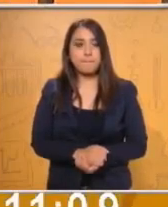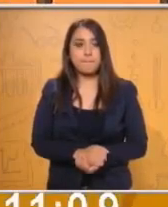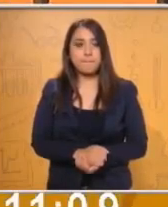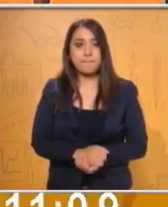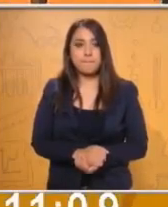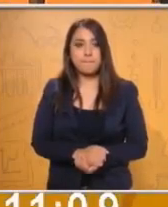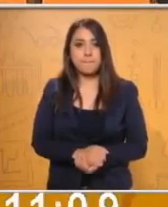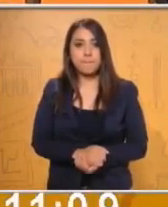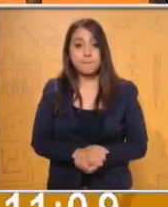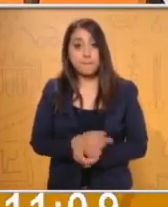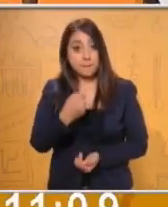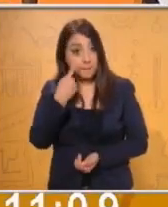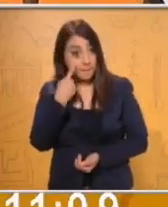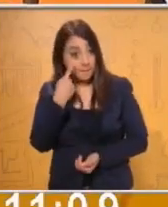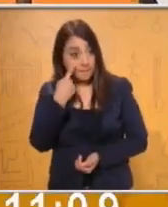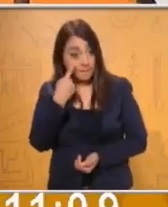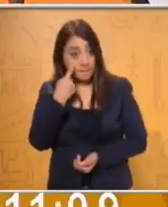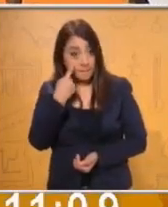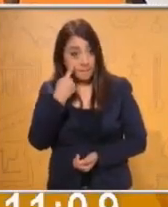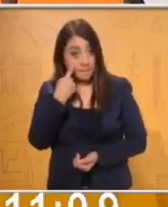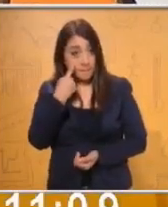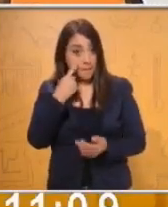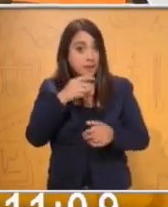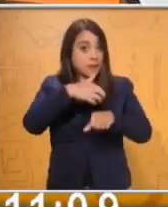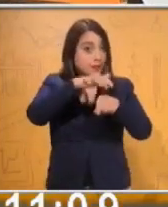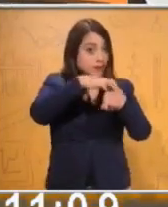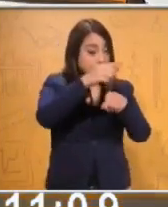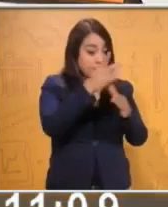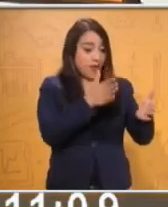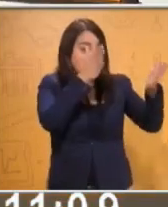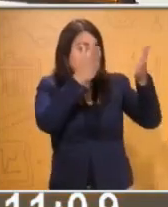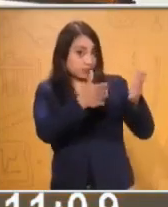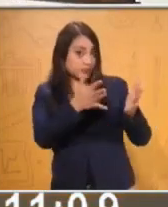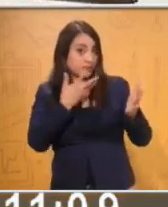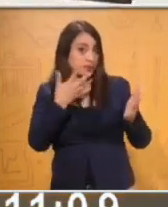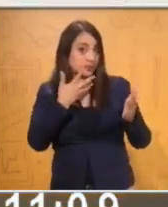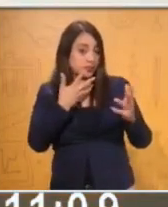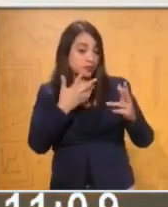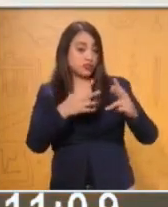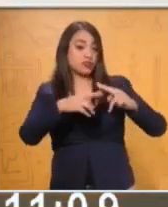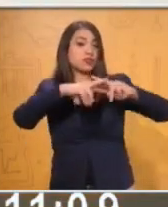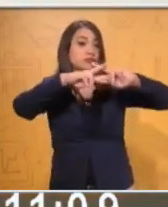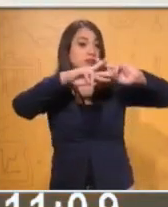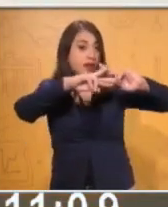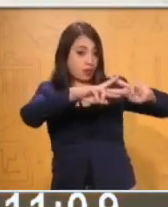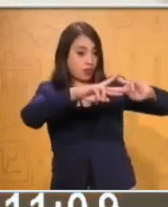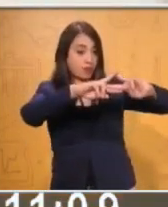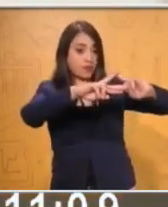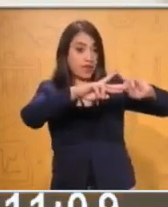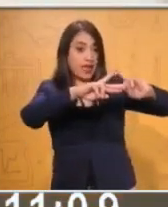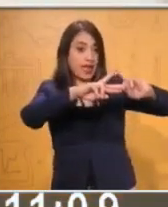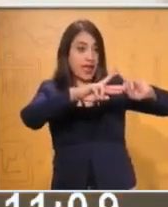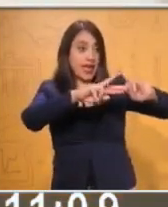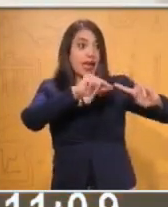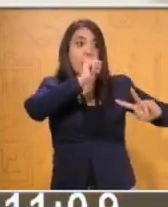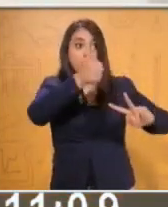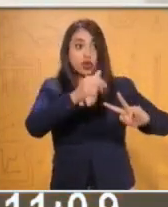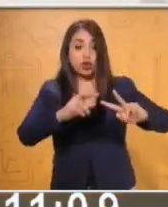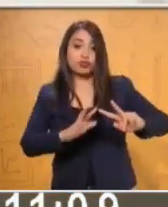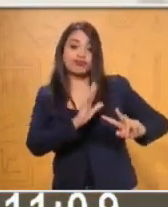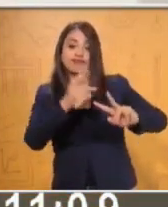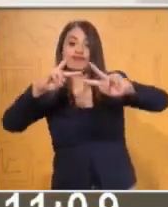Si te fijas, figura 1 es esta. Tenemos un triángulo. Aquí tenemos dos triángulos.